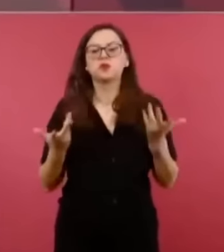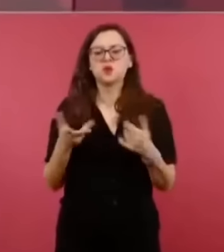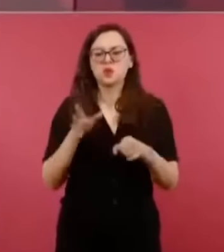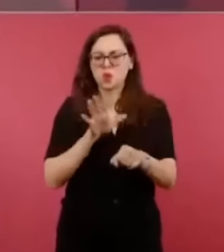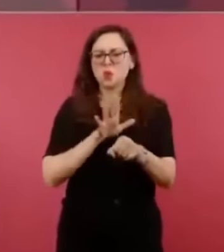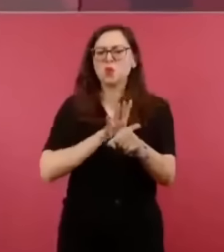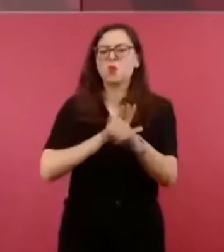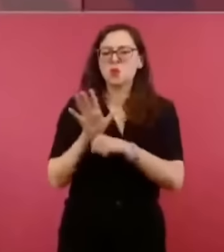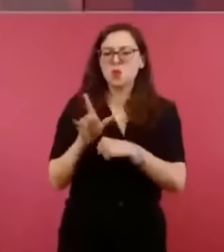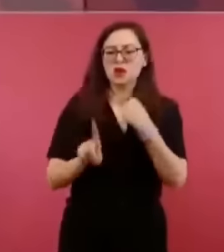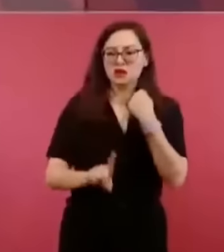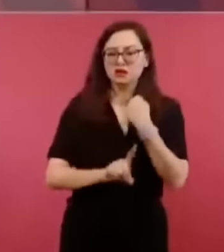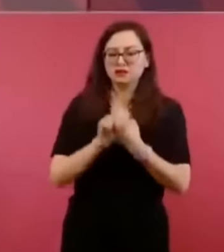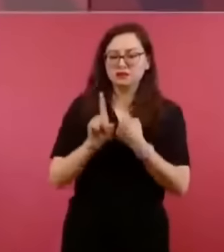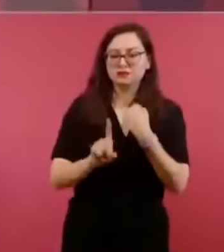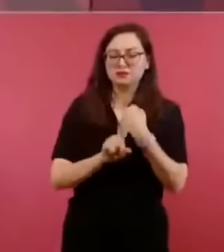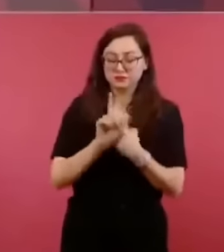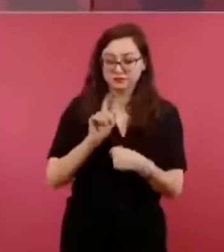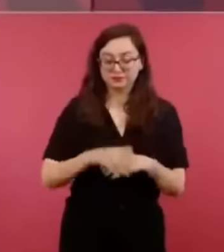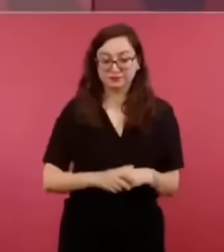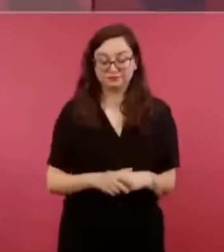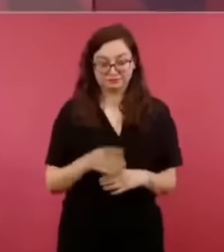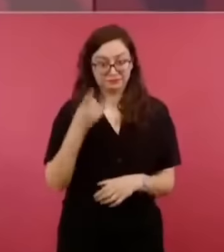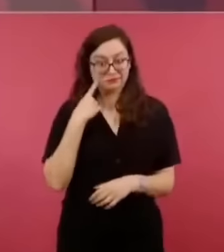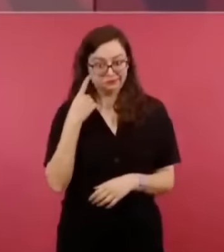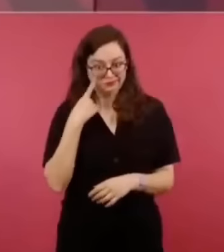en vez de meterse al fondo,